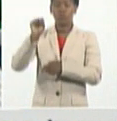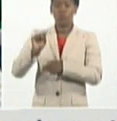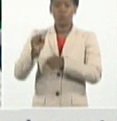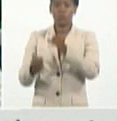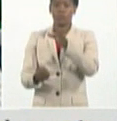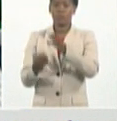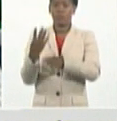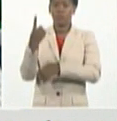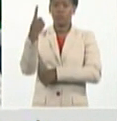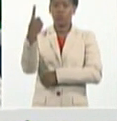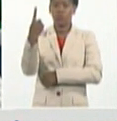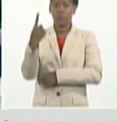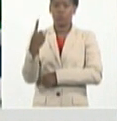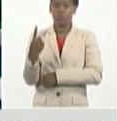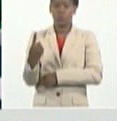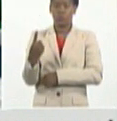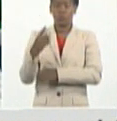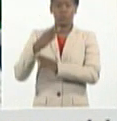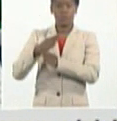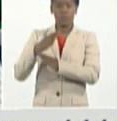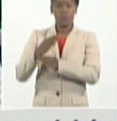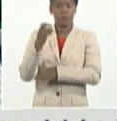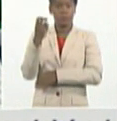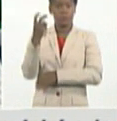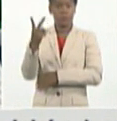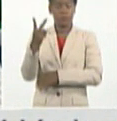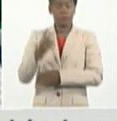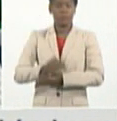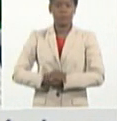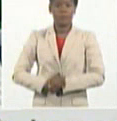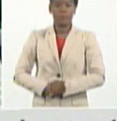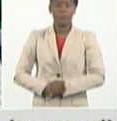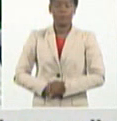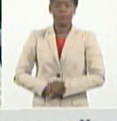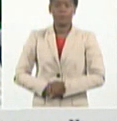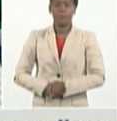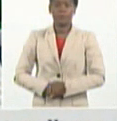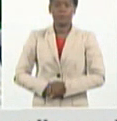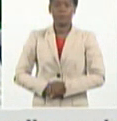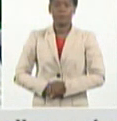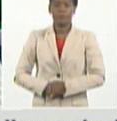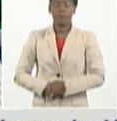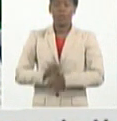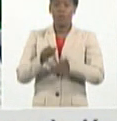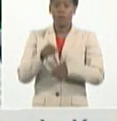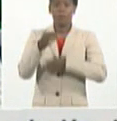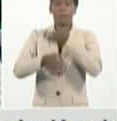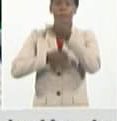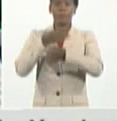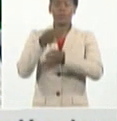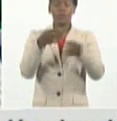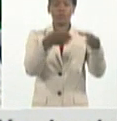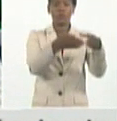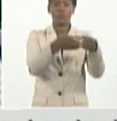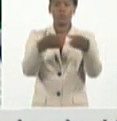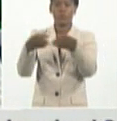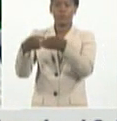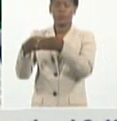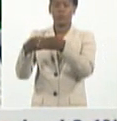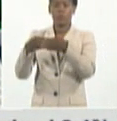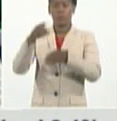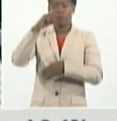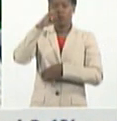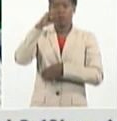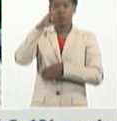de cada uno. Podemos decir también que por grupos de edad, la elevada